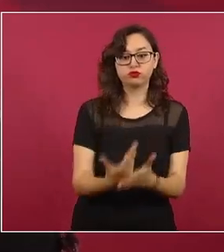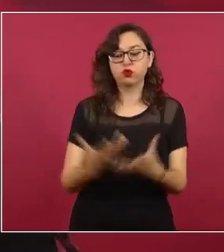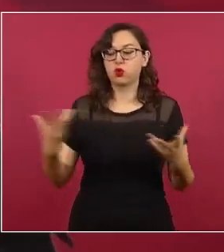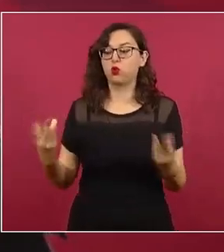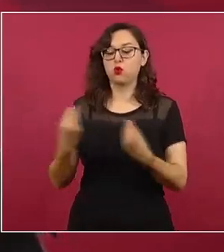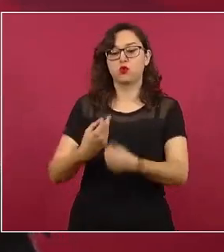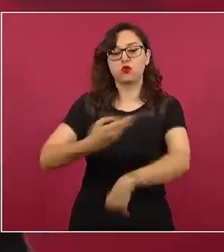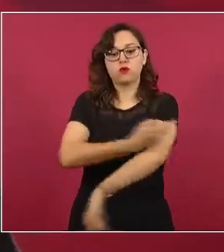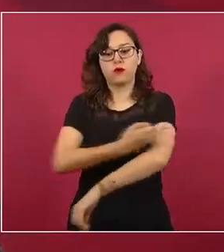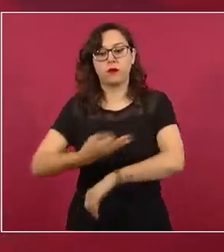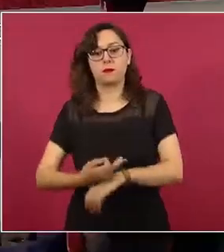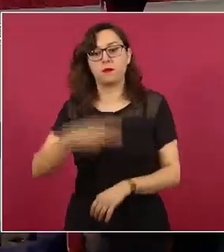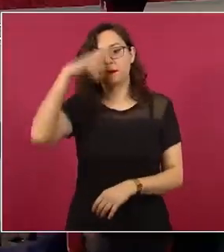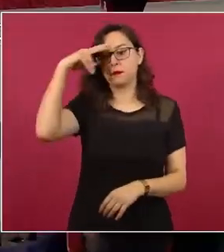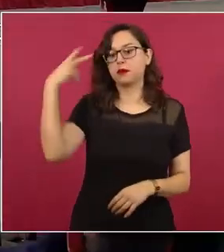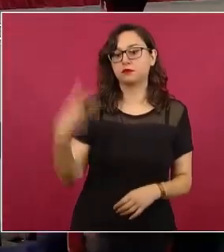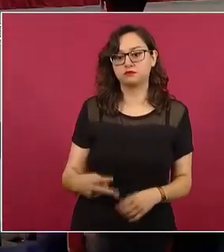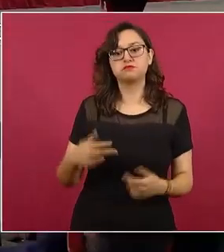amable atención.